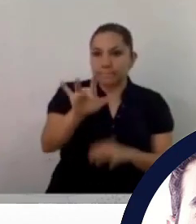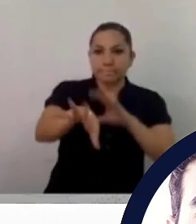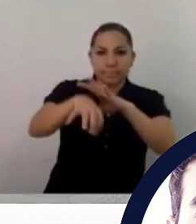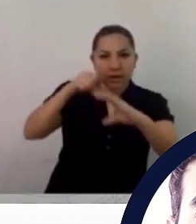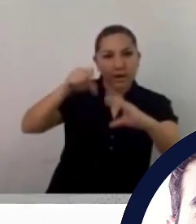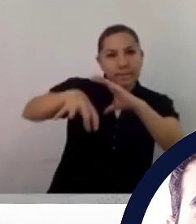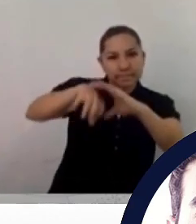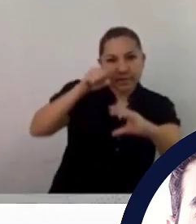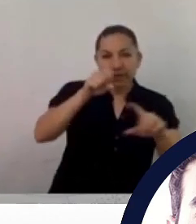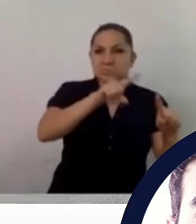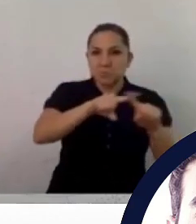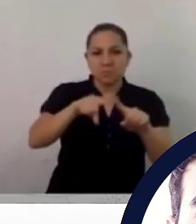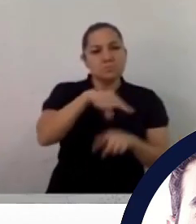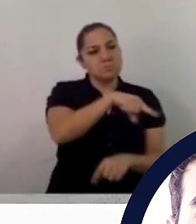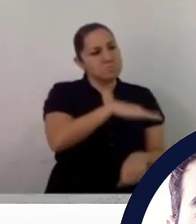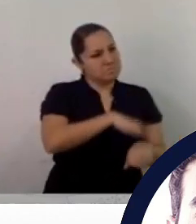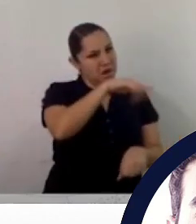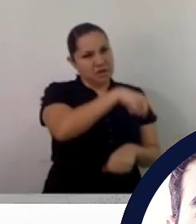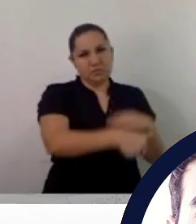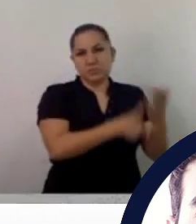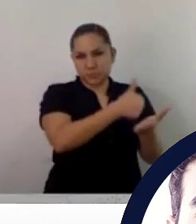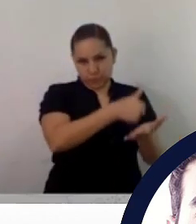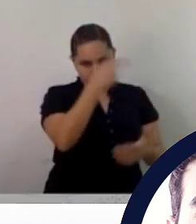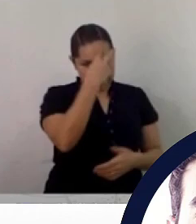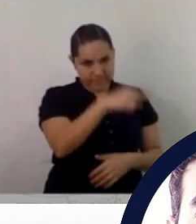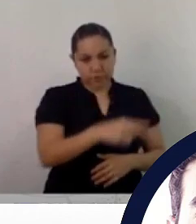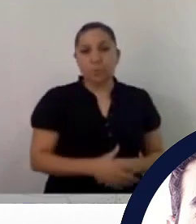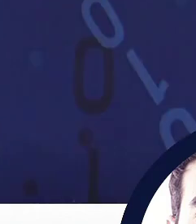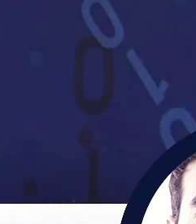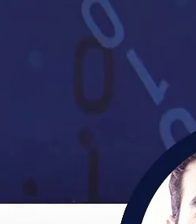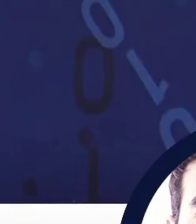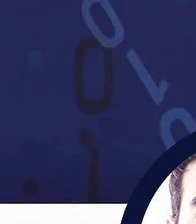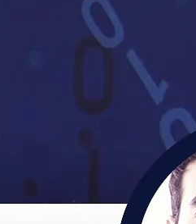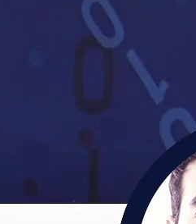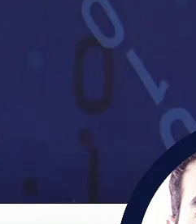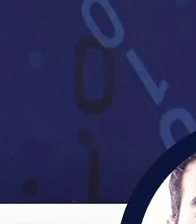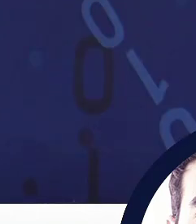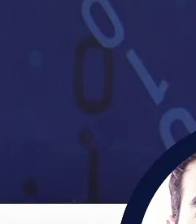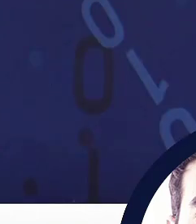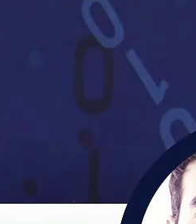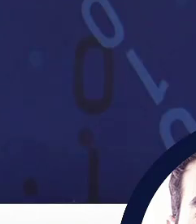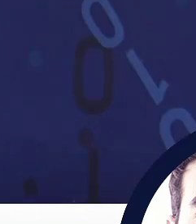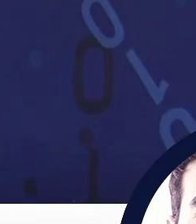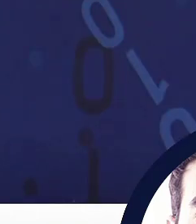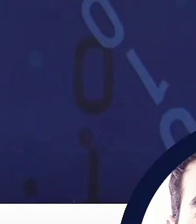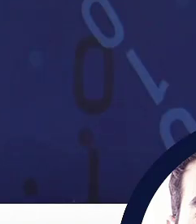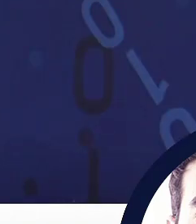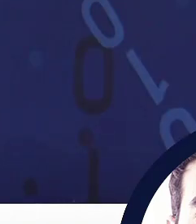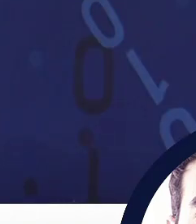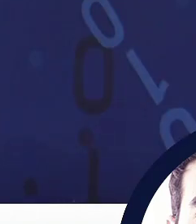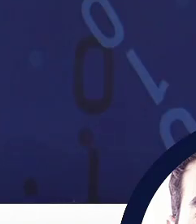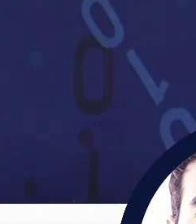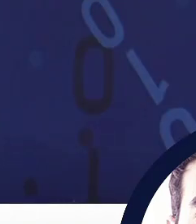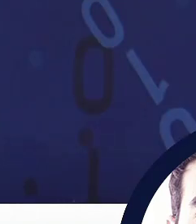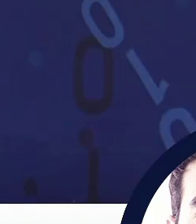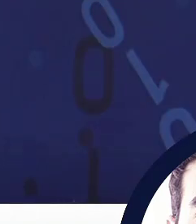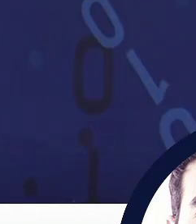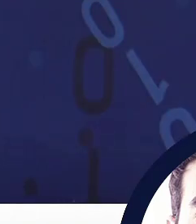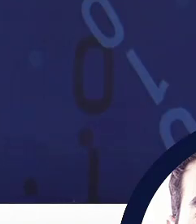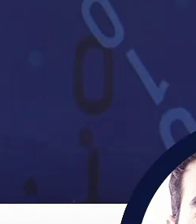bastante alta, está en el lugar 32. Así terminó Guillermo Padrés, recuerdo, en el IMCO, ¿recuerdas? En el sexenio pasado. Es decir,